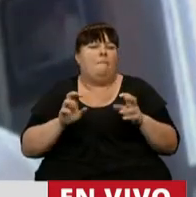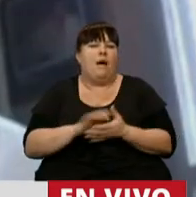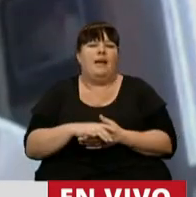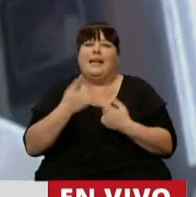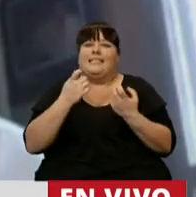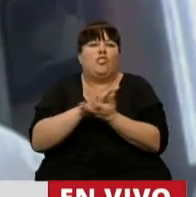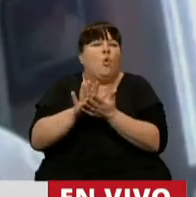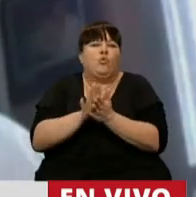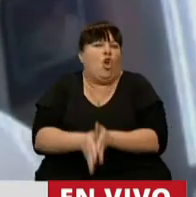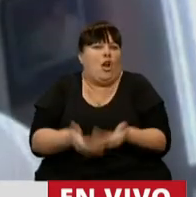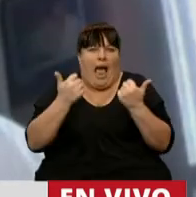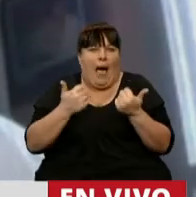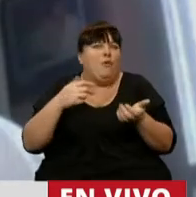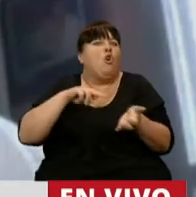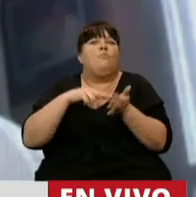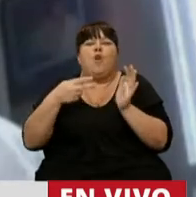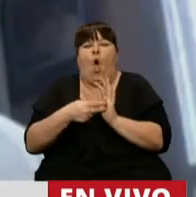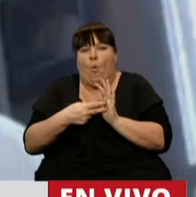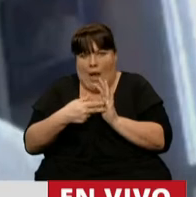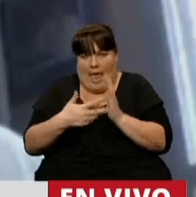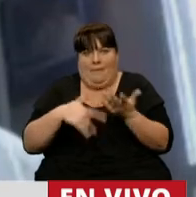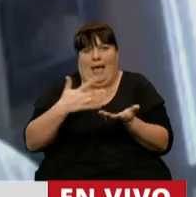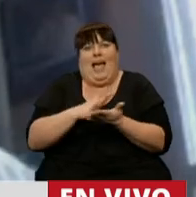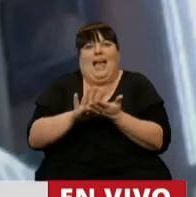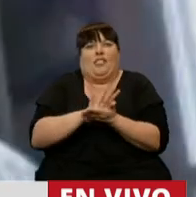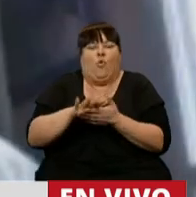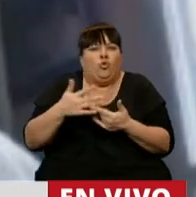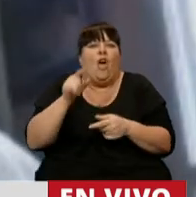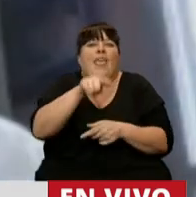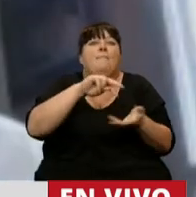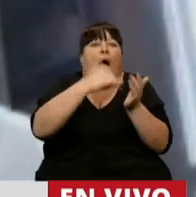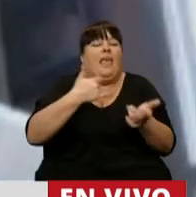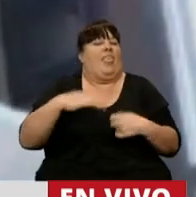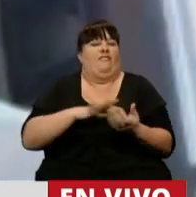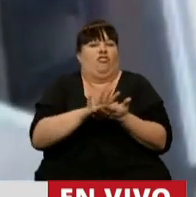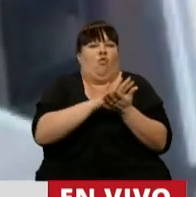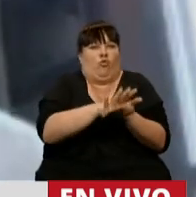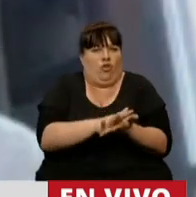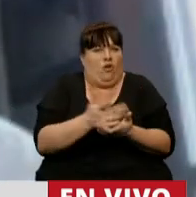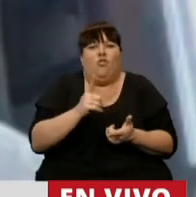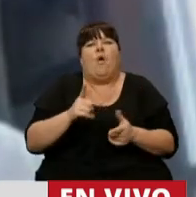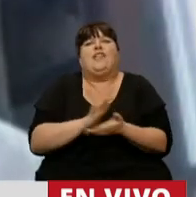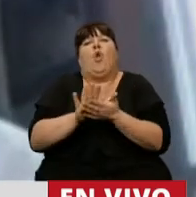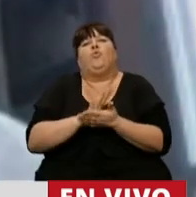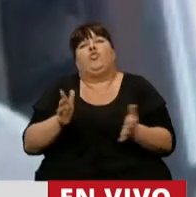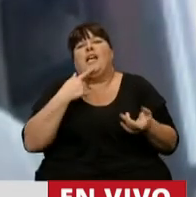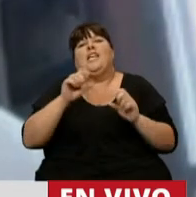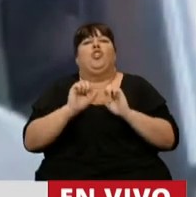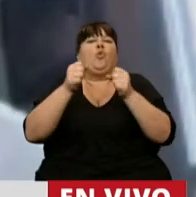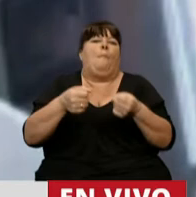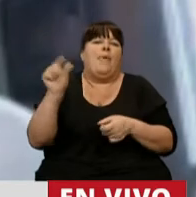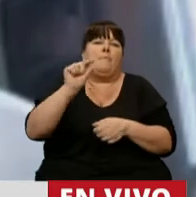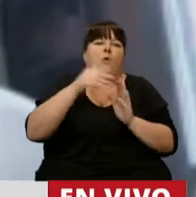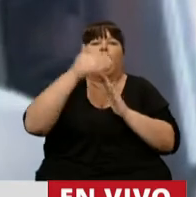necesitan respuestas de fondo, problemas, digamos, respuestas a problemas de fondo, que no se solucionan con la mera suspensión